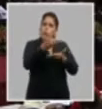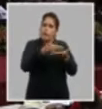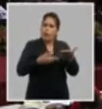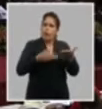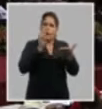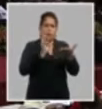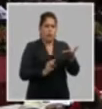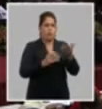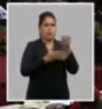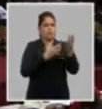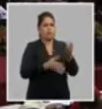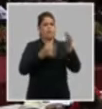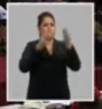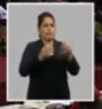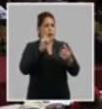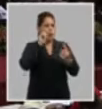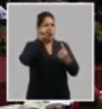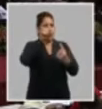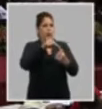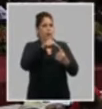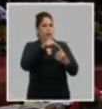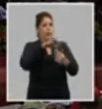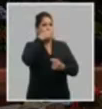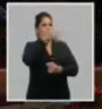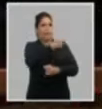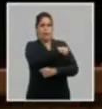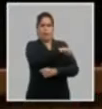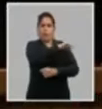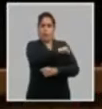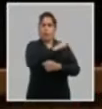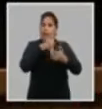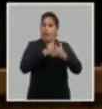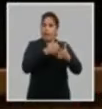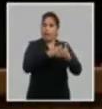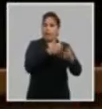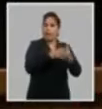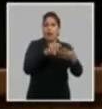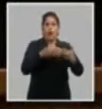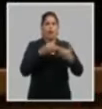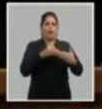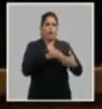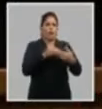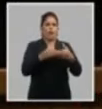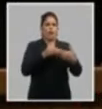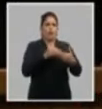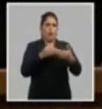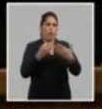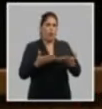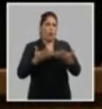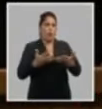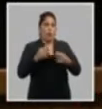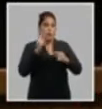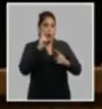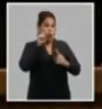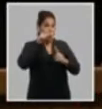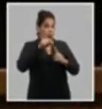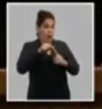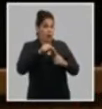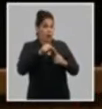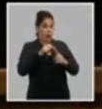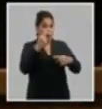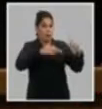veraz objetiva y oportuna enfrentando las debilidades que aún lastran este propósito